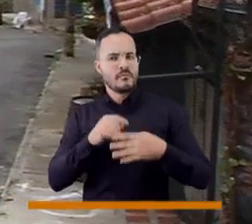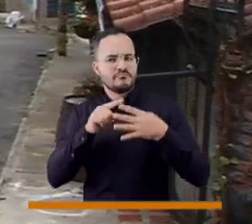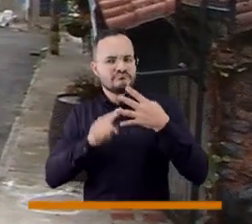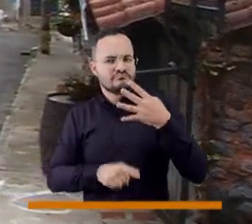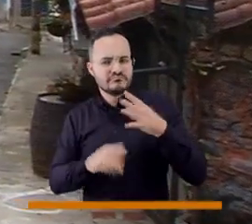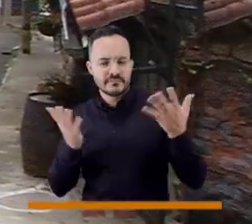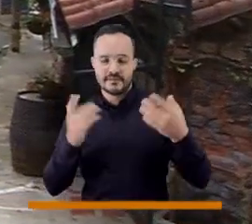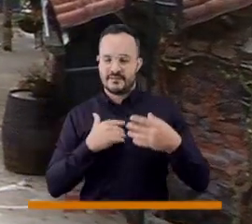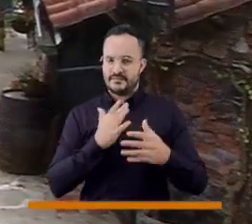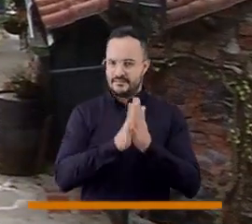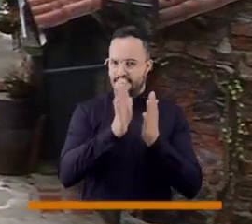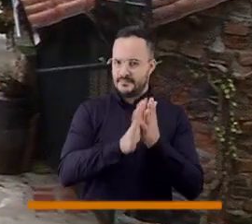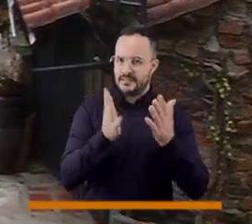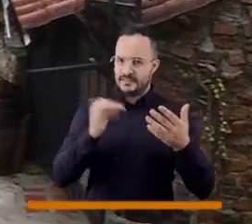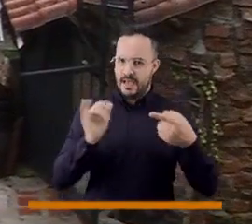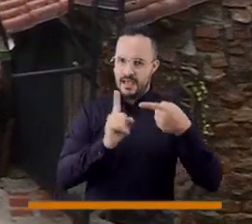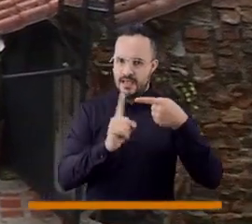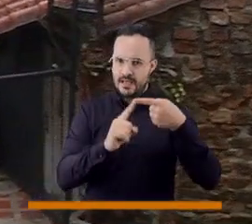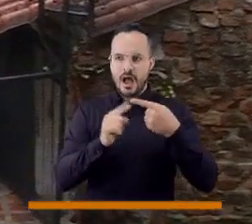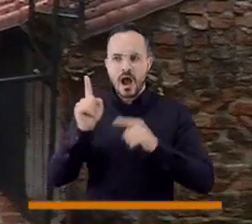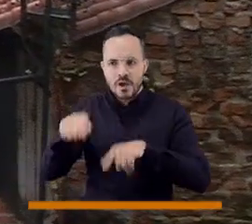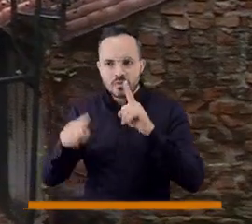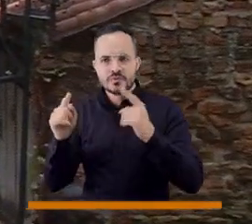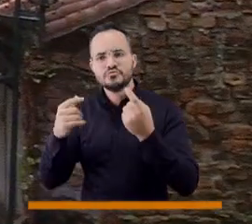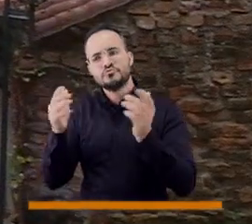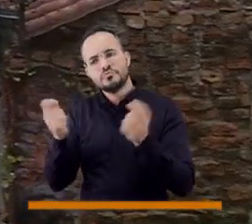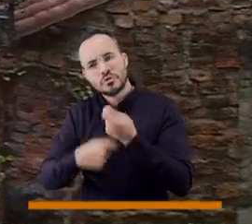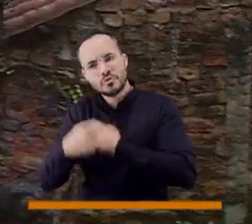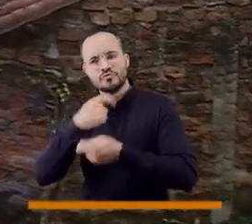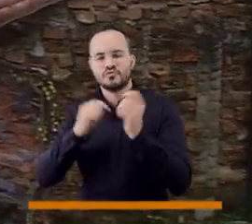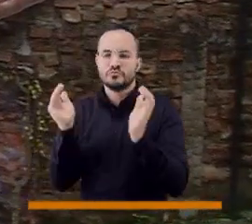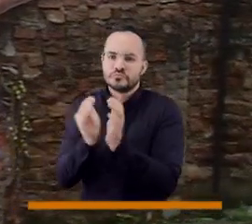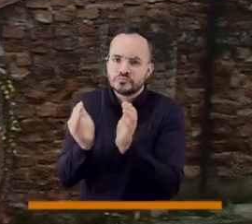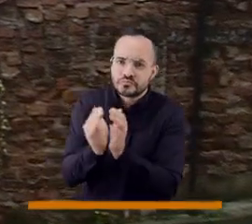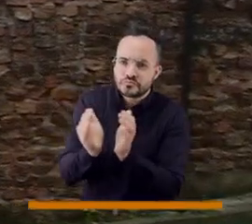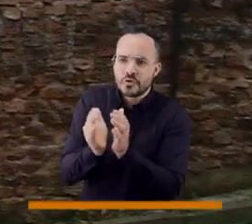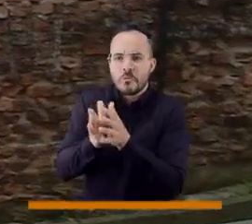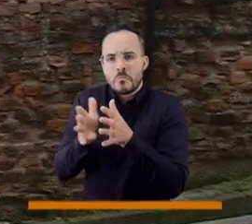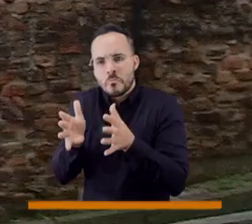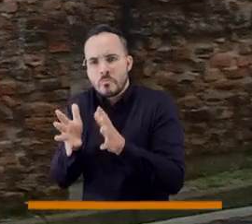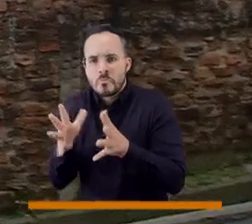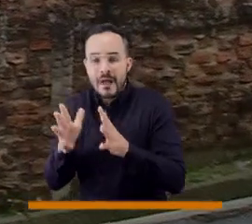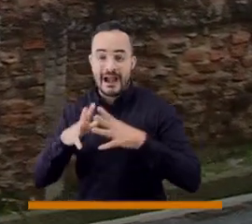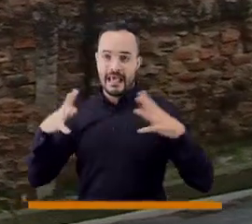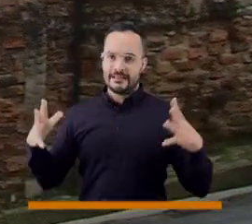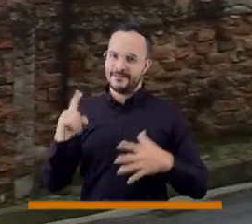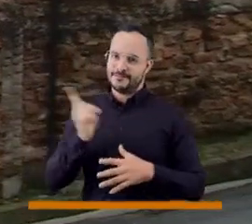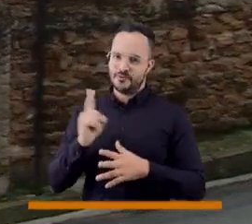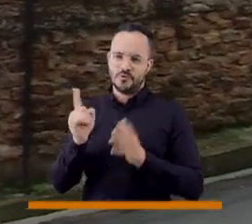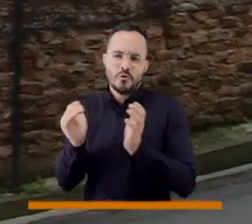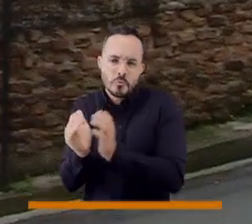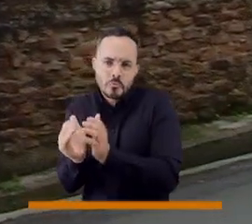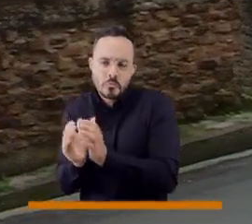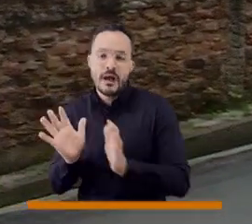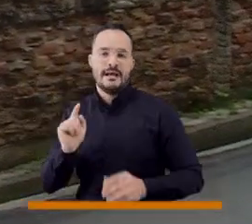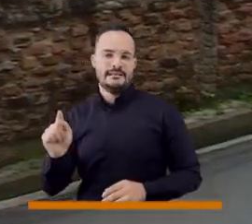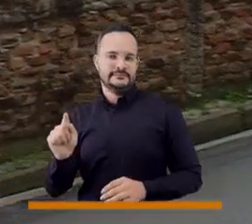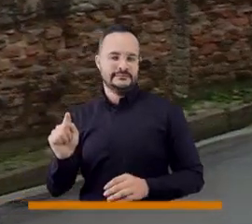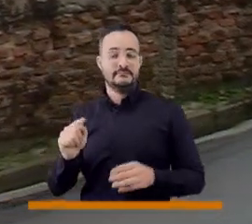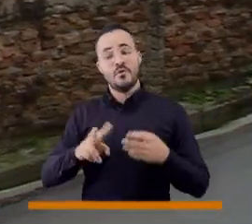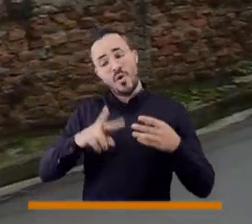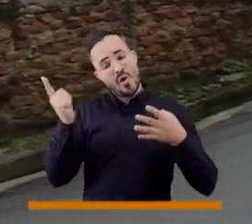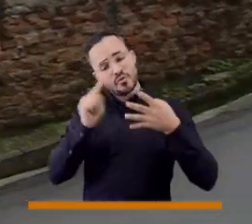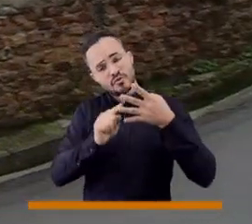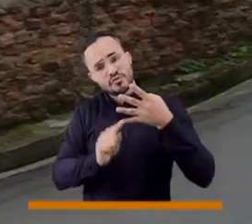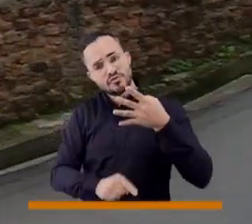Las exenciones terminan siendo solo la que te acabo de contar de los pequeños y medianos productores, porque el